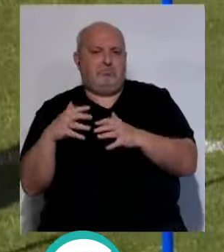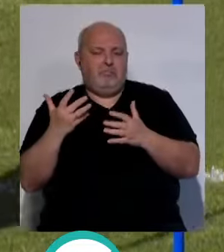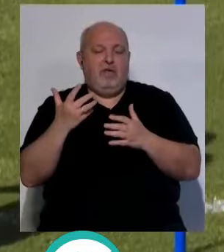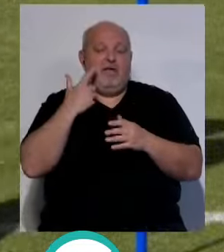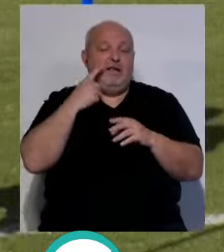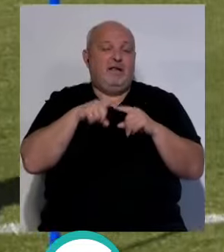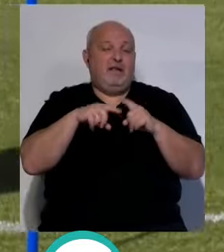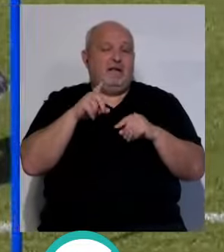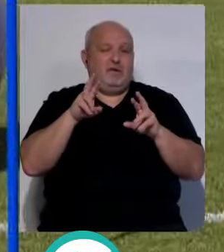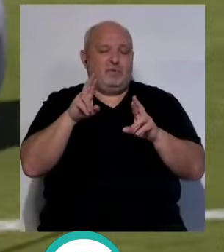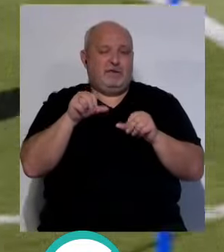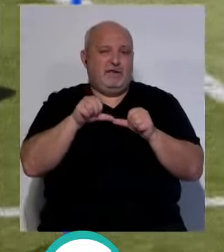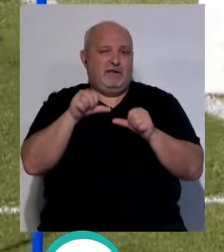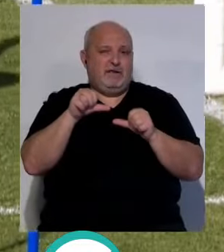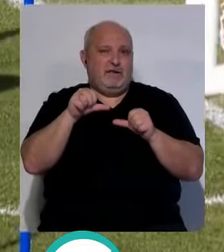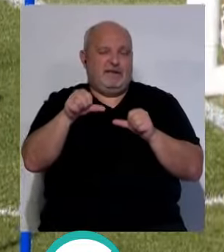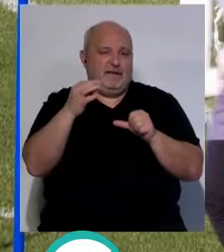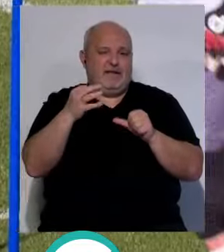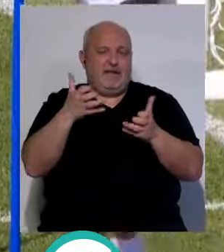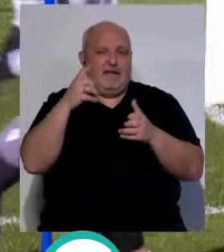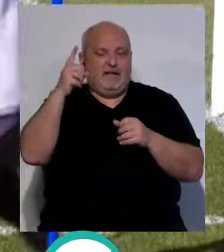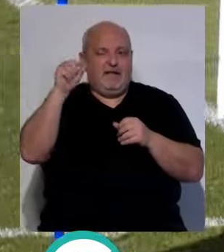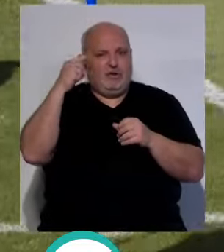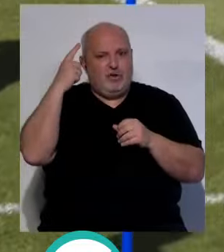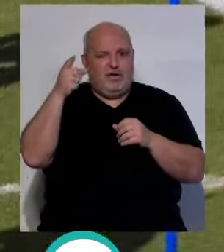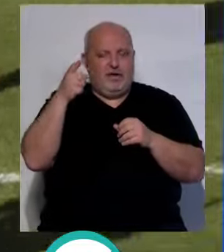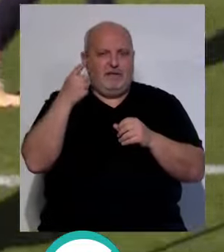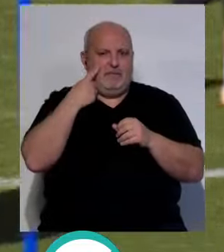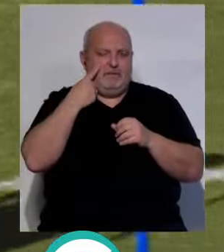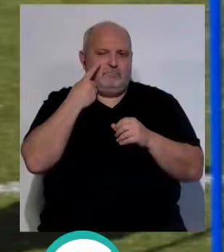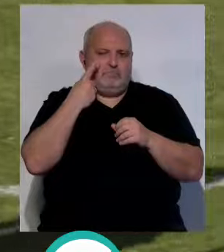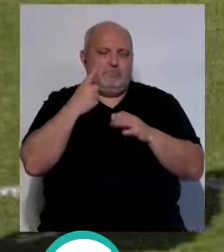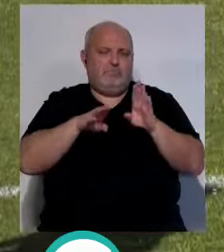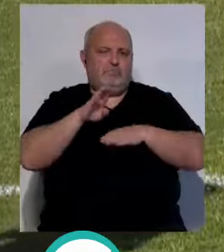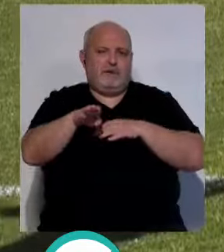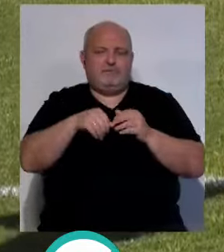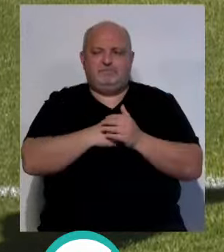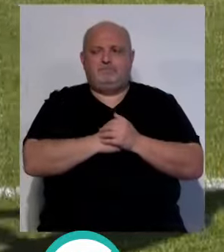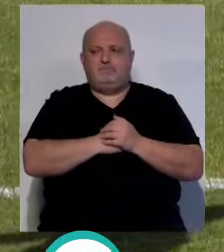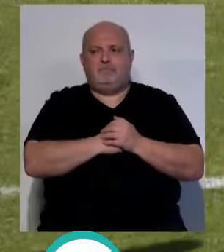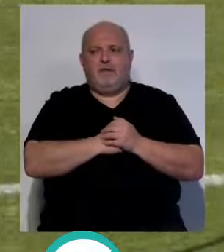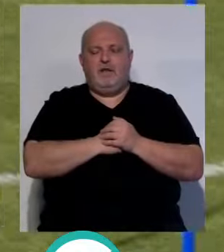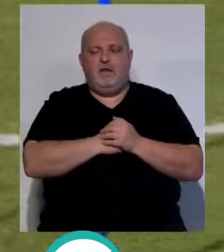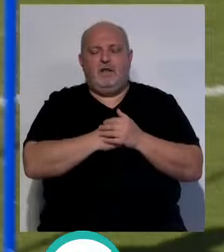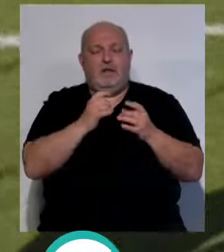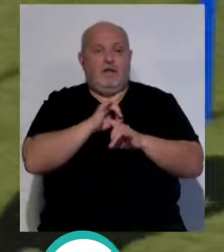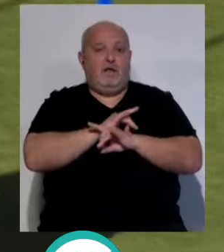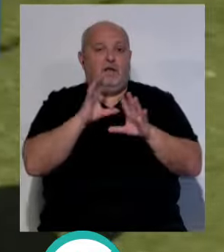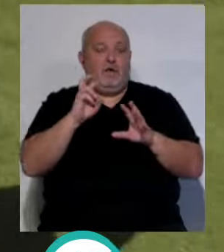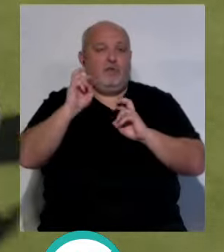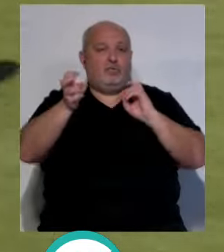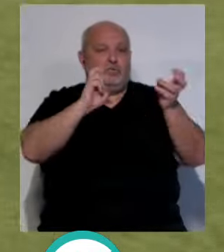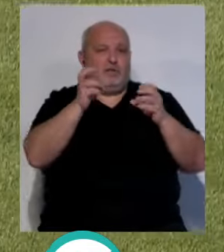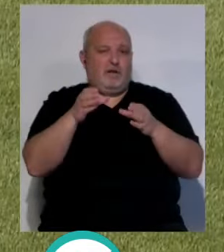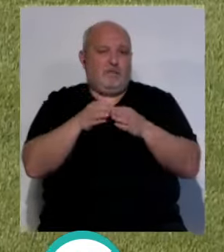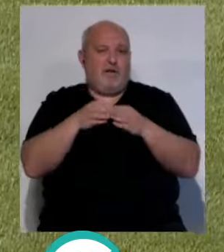tenemos suerte, que es lo que ha montado y ganamos allí en Girona y daré un paso formidable. Que digo yo, David, hay que tener en cuenta esos otros equipos